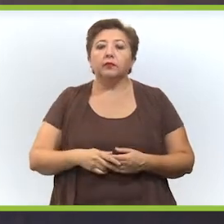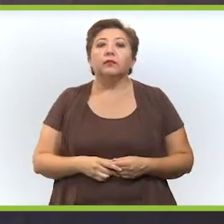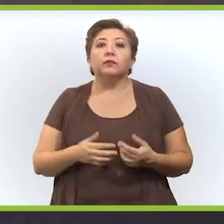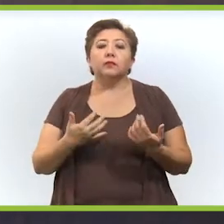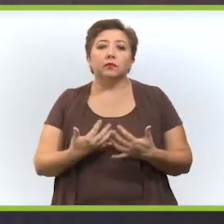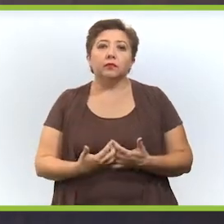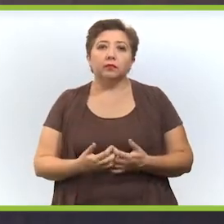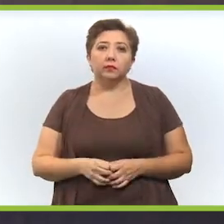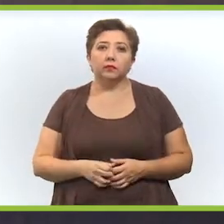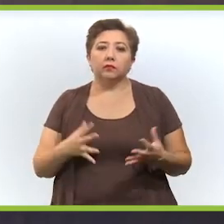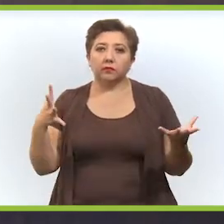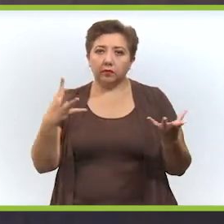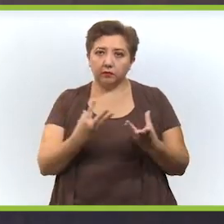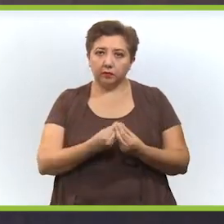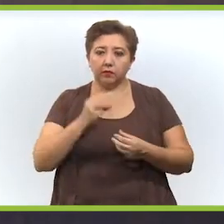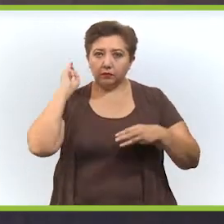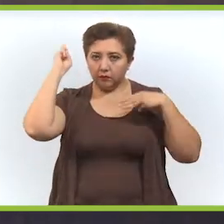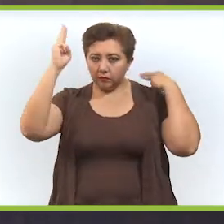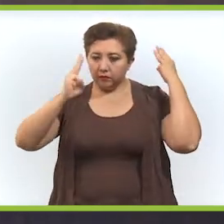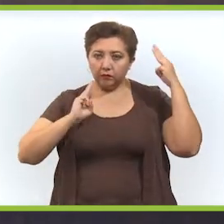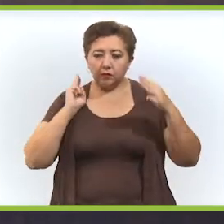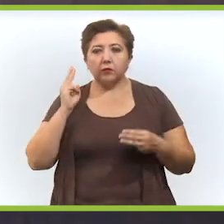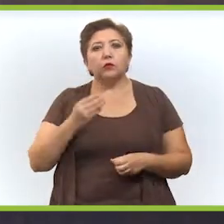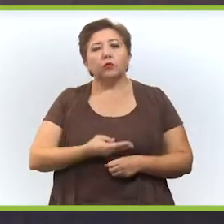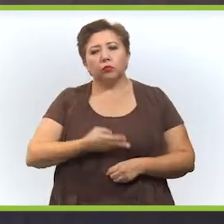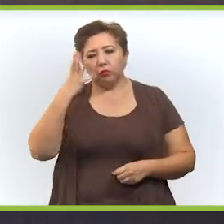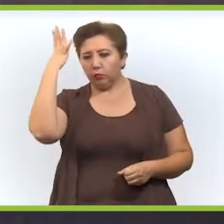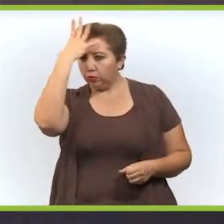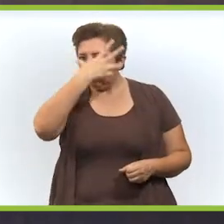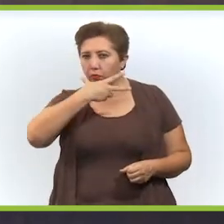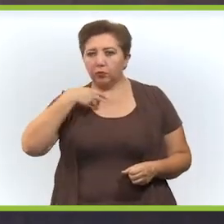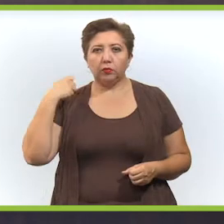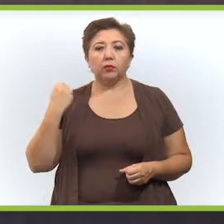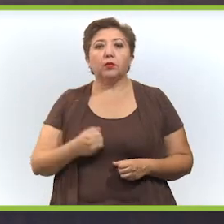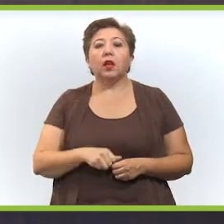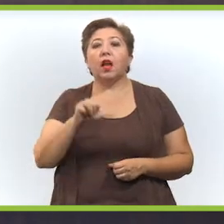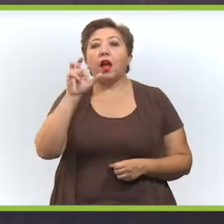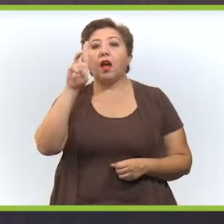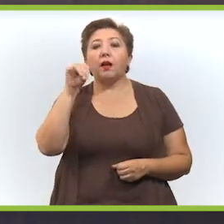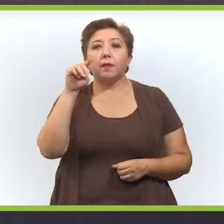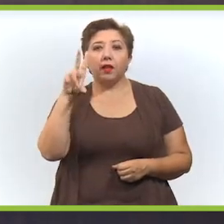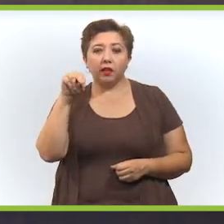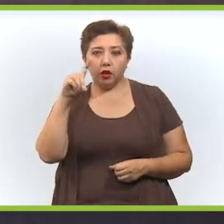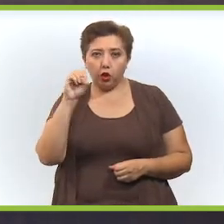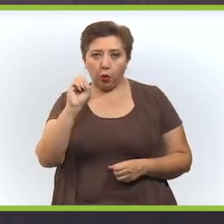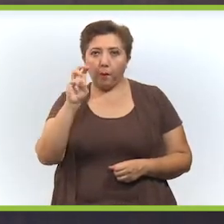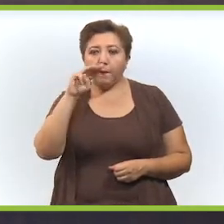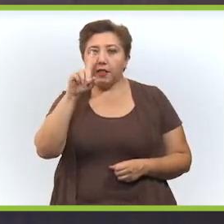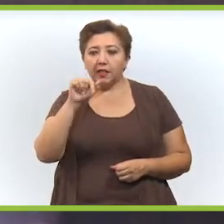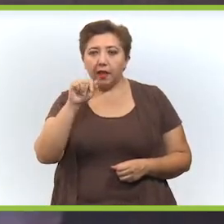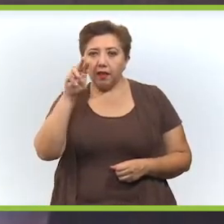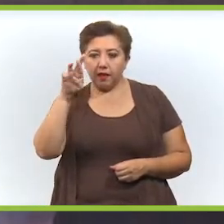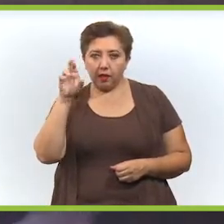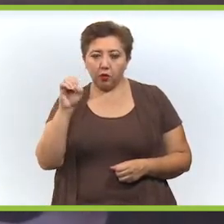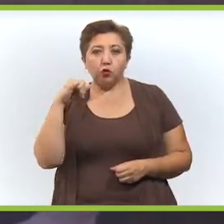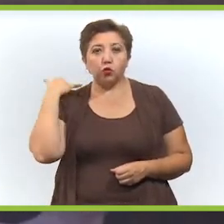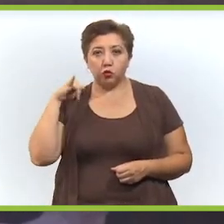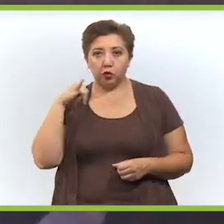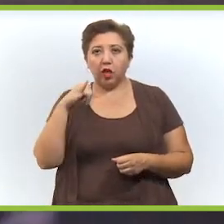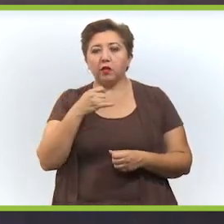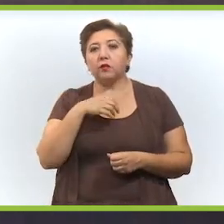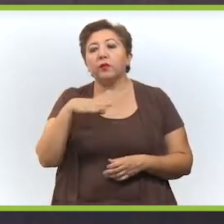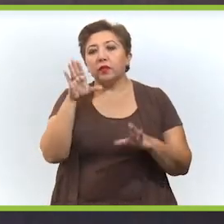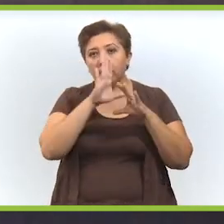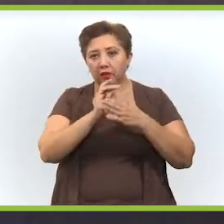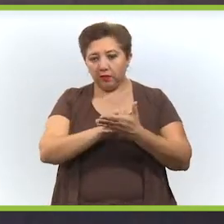hicimos un museo muy bonito dedicado a don Armando Manzanero, que sin duda es uno de los yucatecos que más alto ha puesto el nombre de